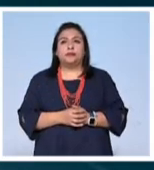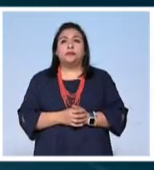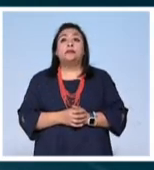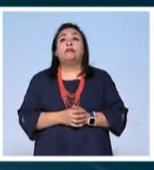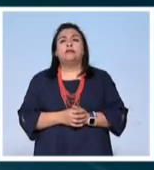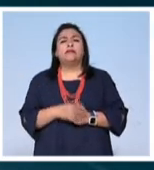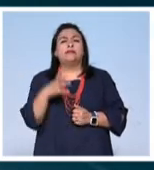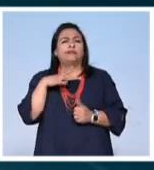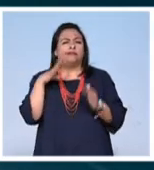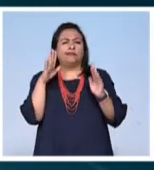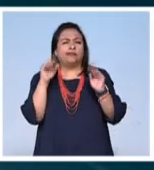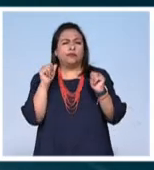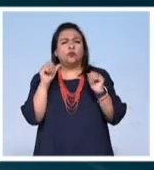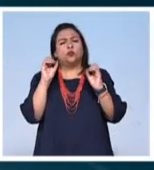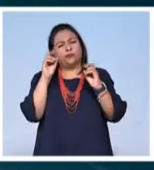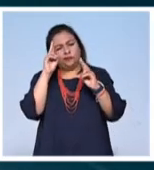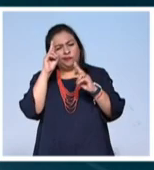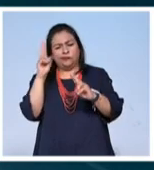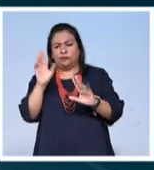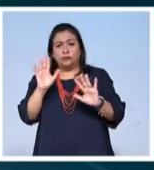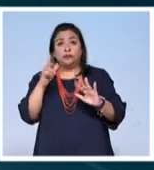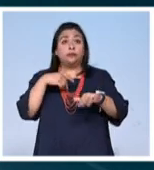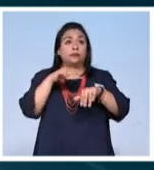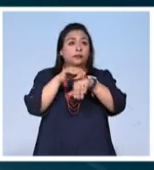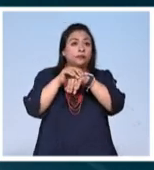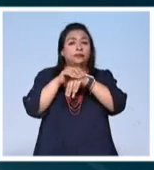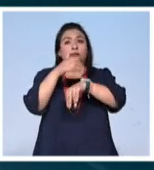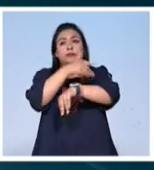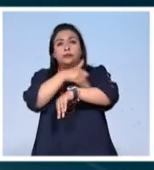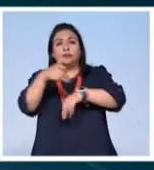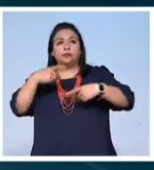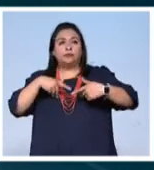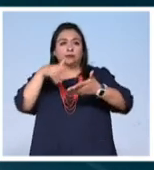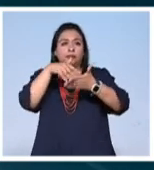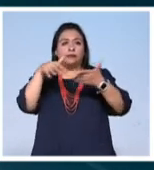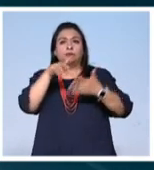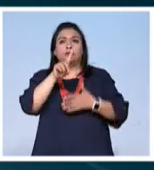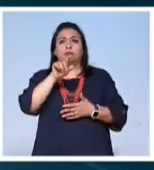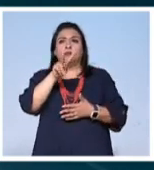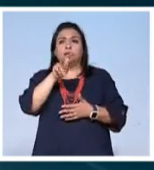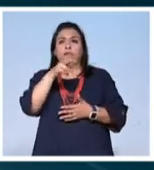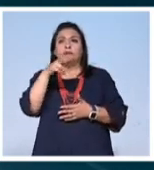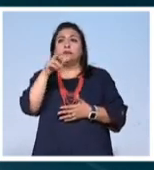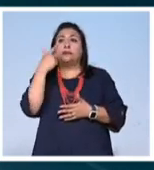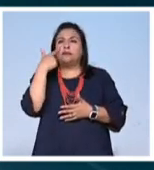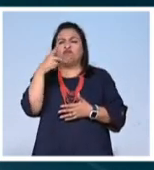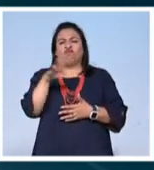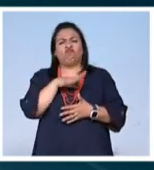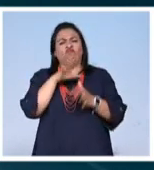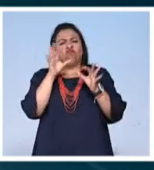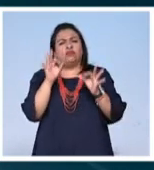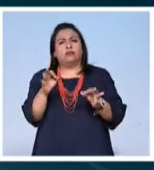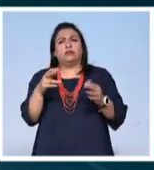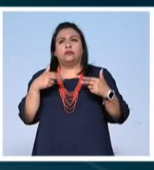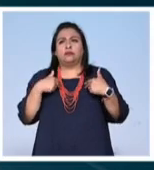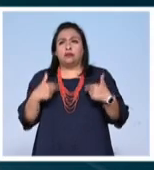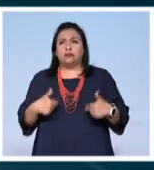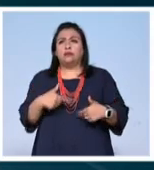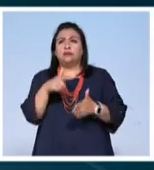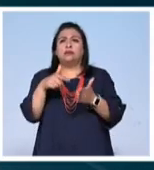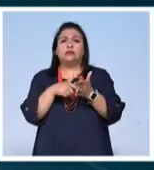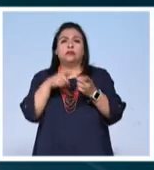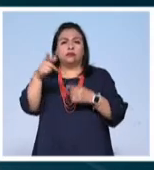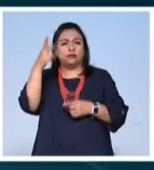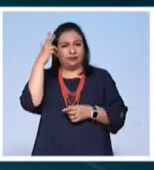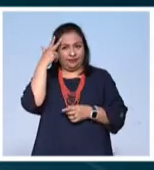Más que una despedida o un homenaje, los amigos, familiares y lectores de David Huerta resaltaron su calidad humana. El Palacio de Bellas